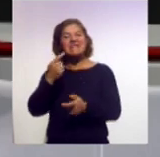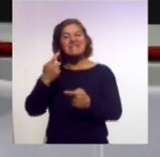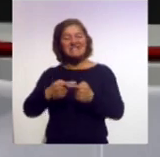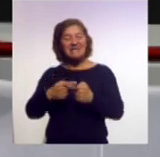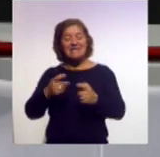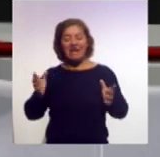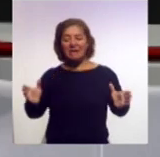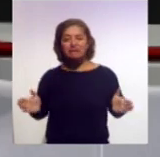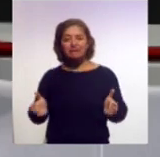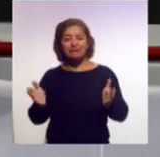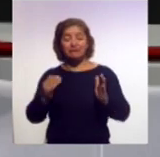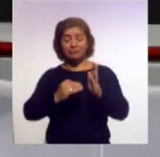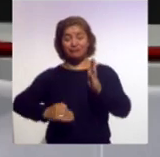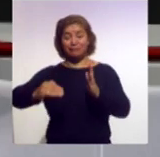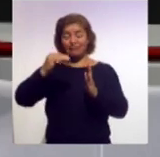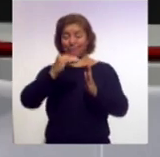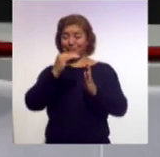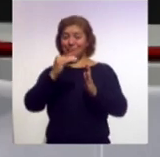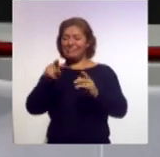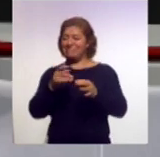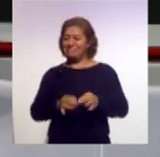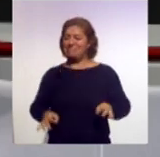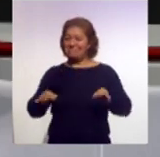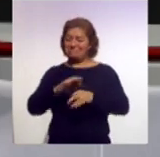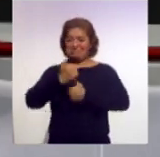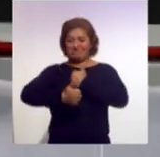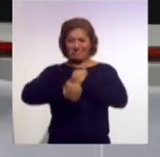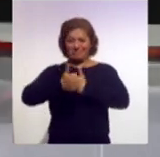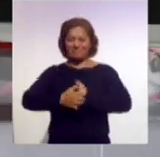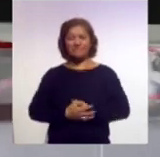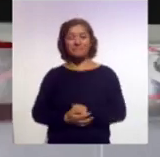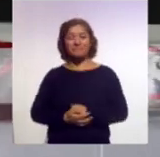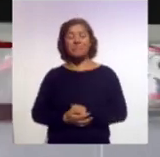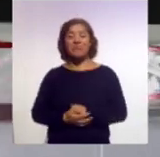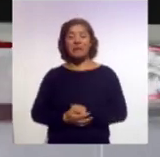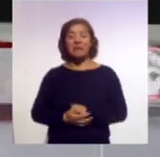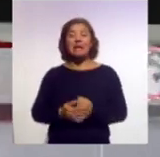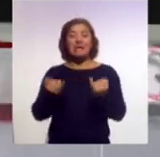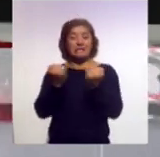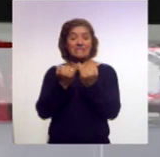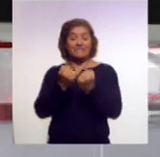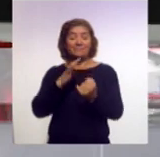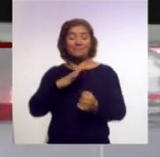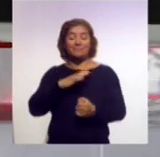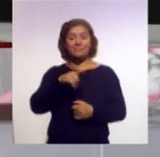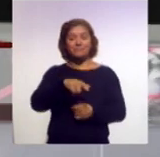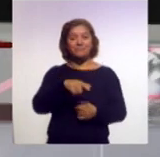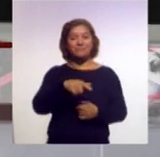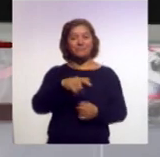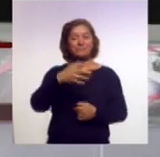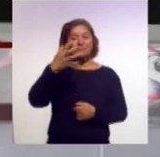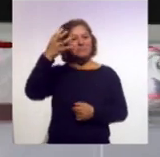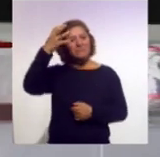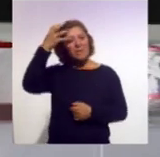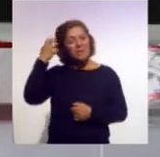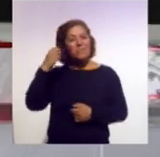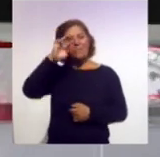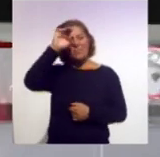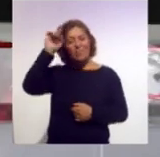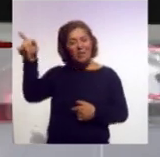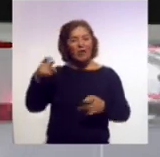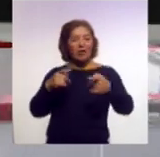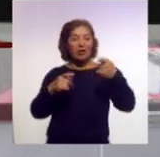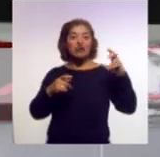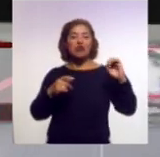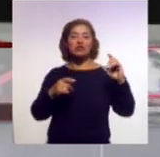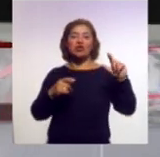en esta competencia importante en nuestro país. De entrada, bueno, pues tuvimos también el partido entre Morelia, Monarcas y Xolos, siendo Xolos también ya